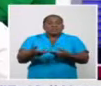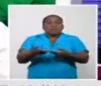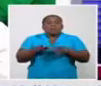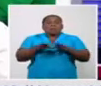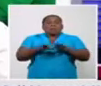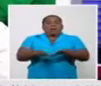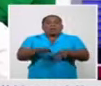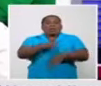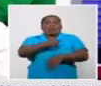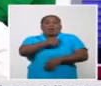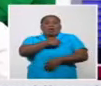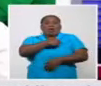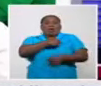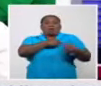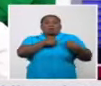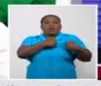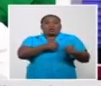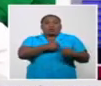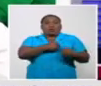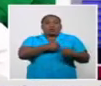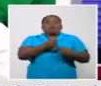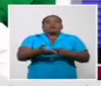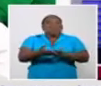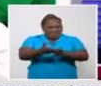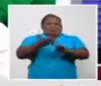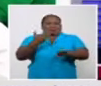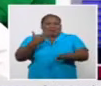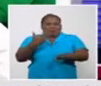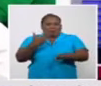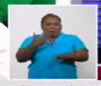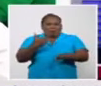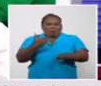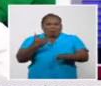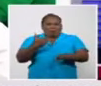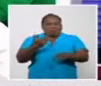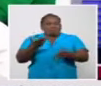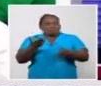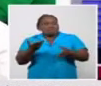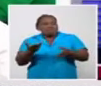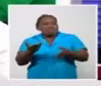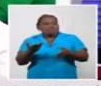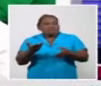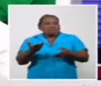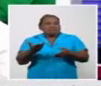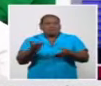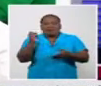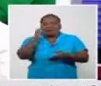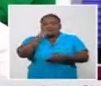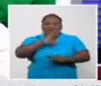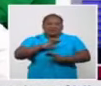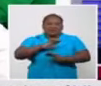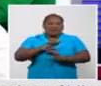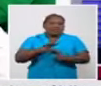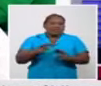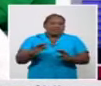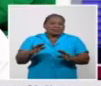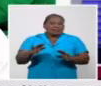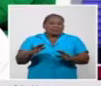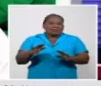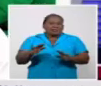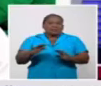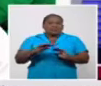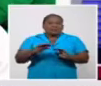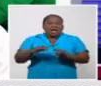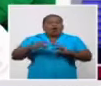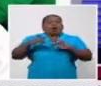cardíaca de la cual fue posible reanimarlo, pero finalmente después hace otra